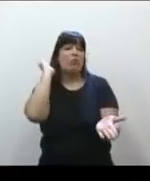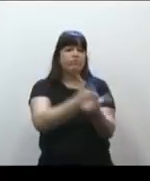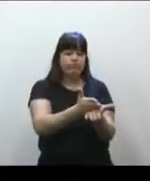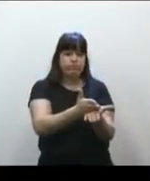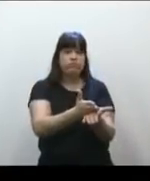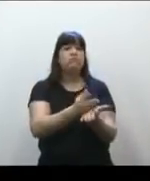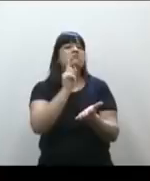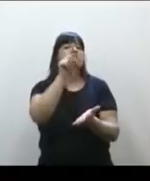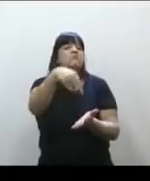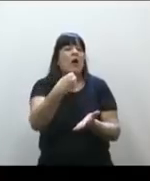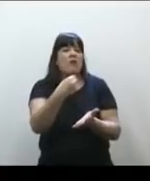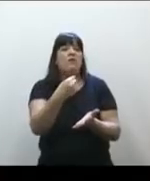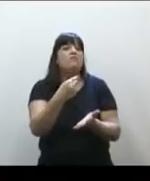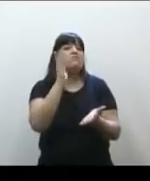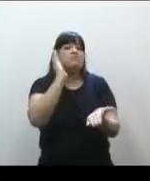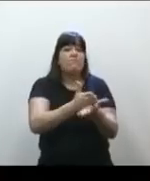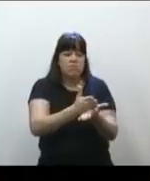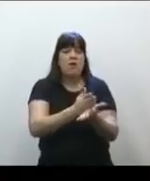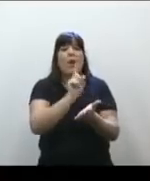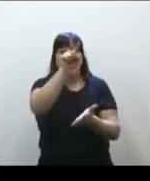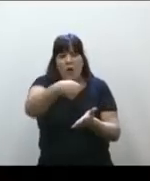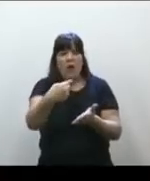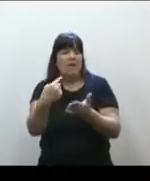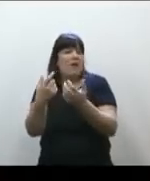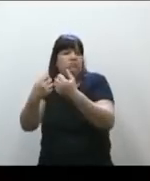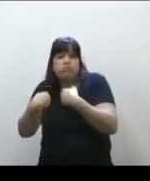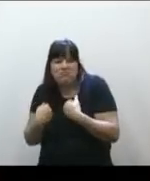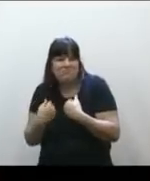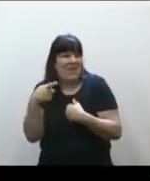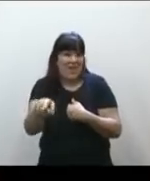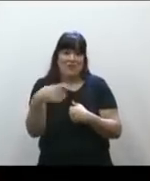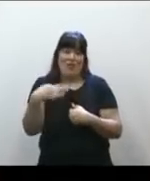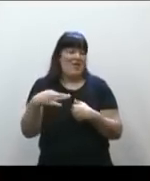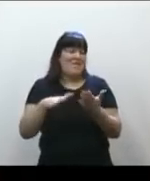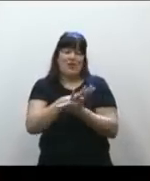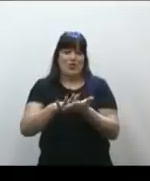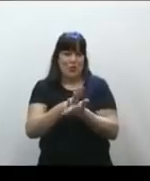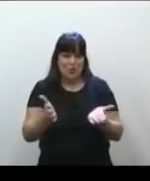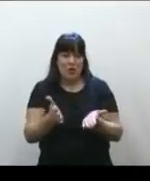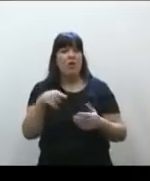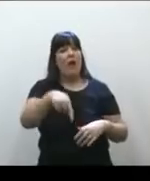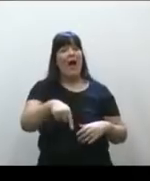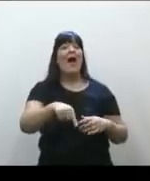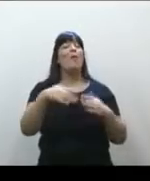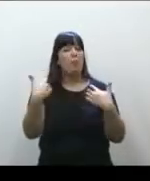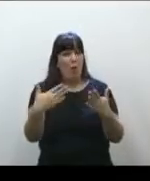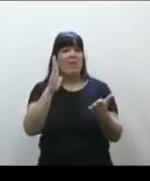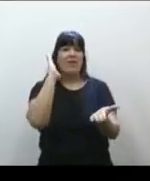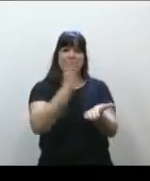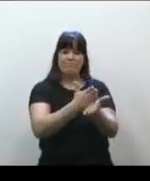es la clandestinidad, que no hay duda que hay que corregirla. Pasamos a despenalizar,